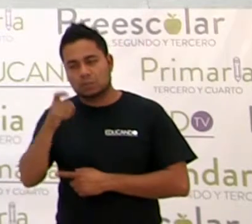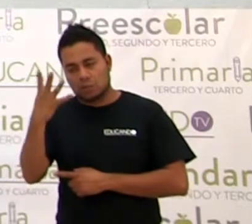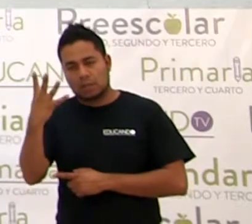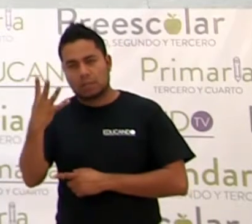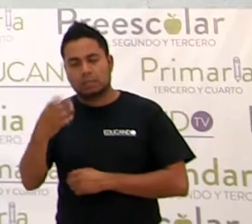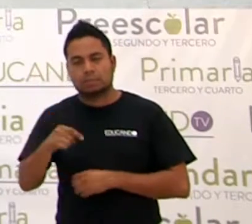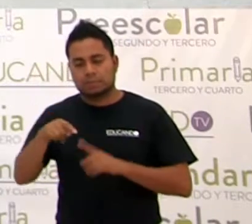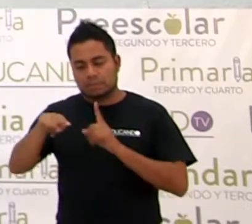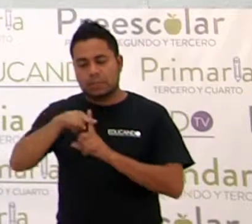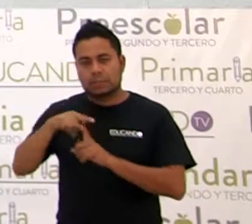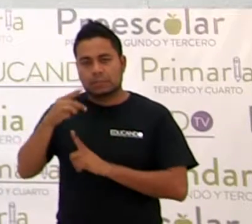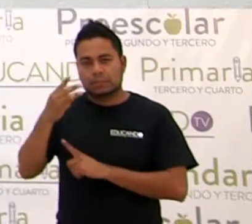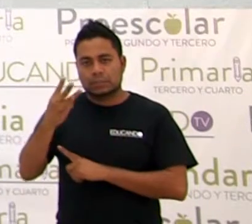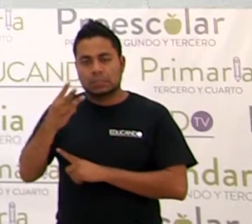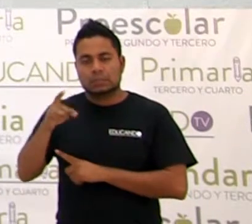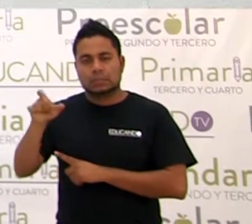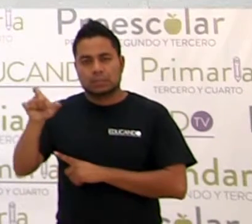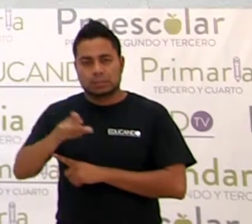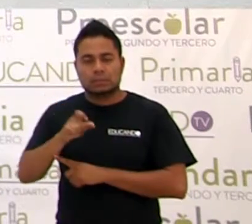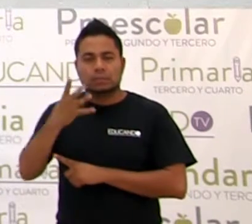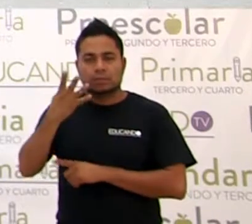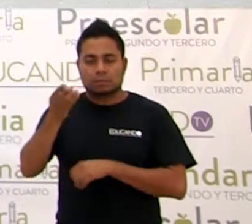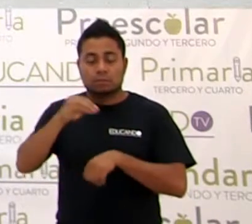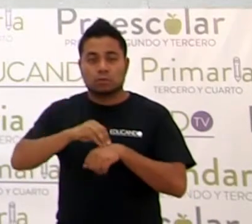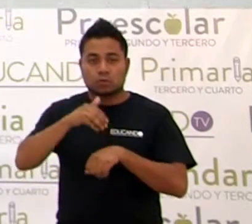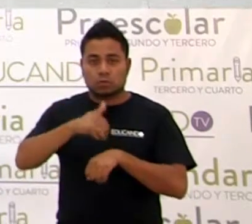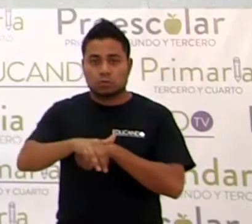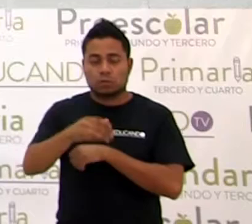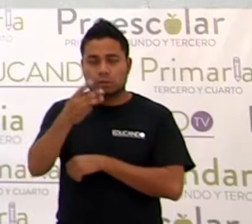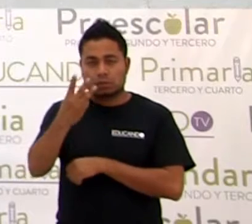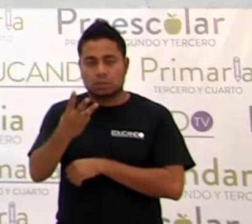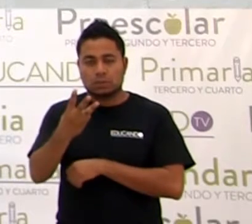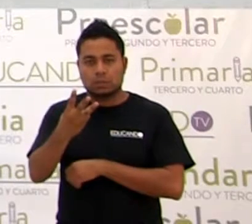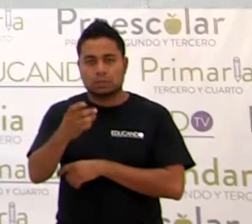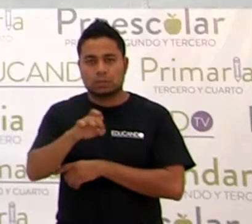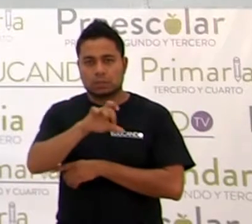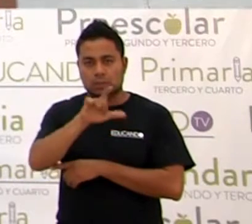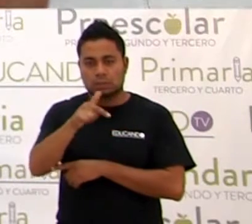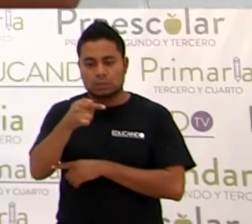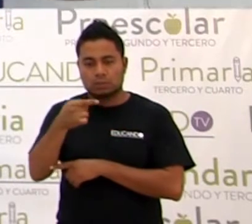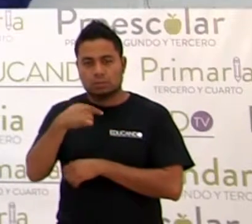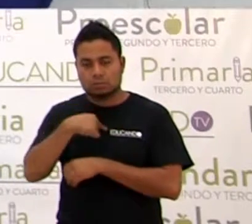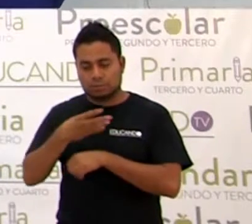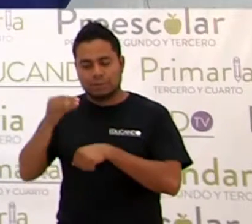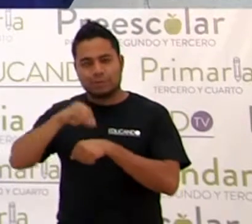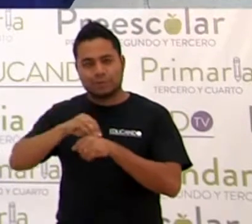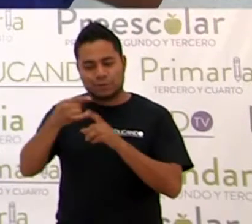más tres. Ponemos el número tres y ponemos el cuadrado. Más tres